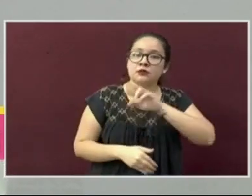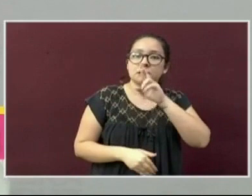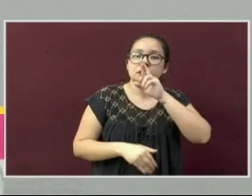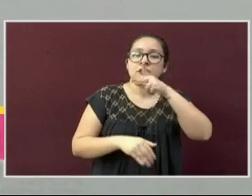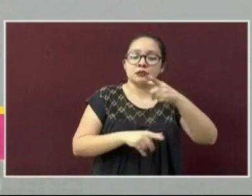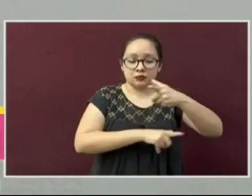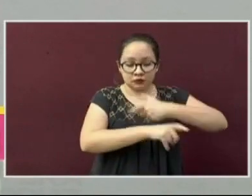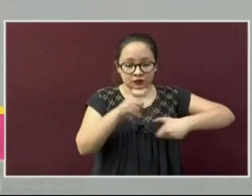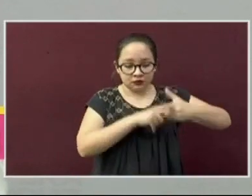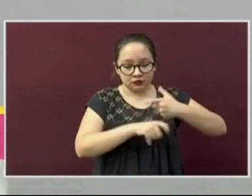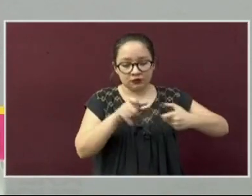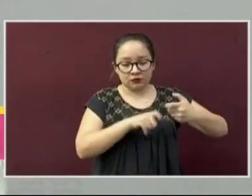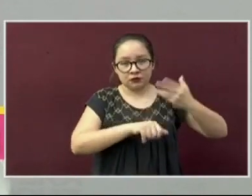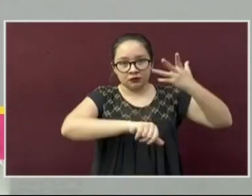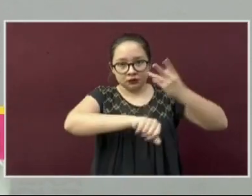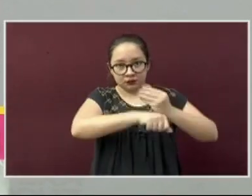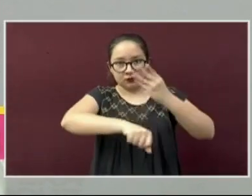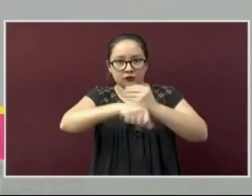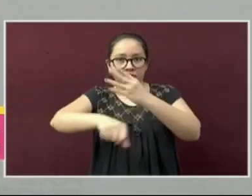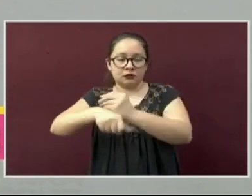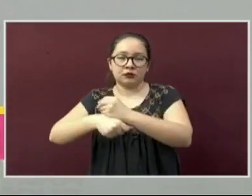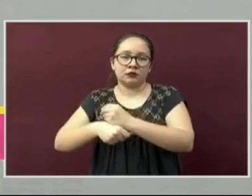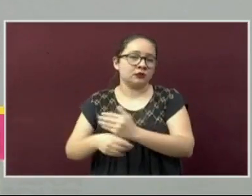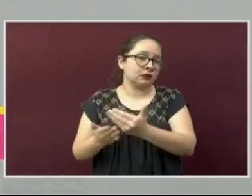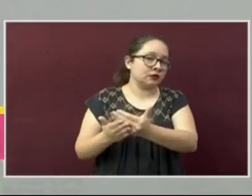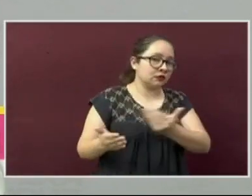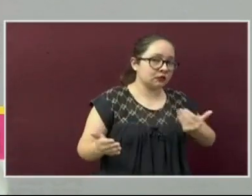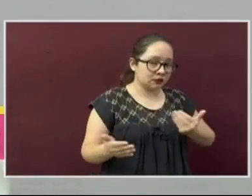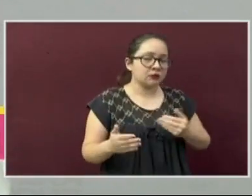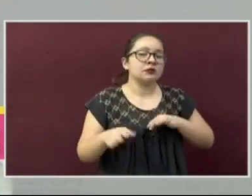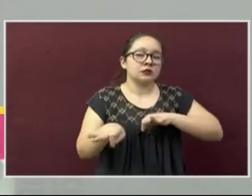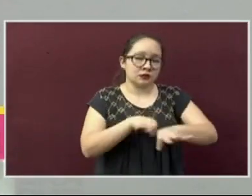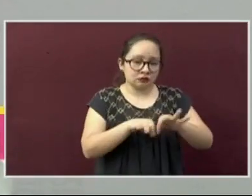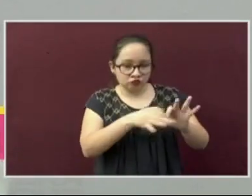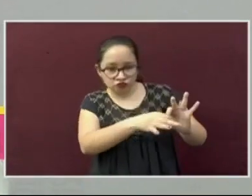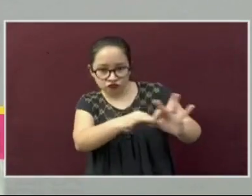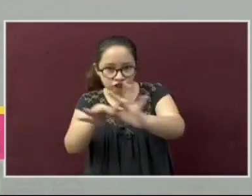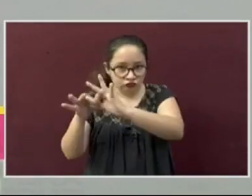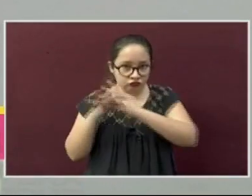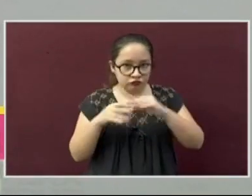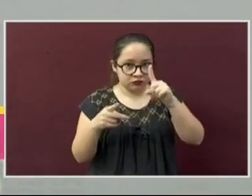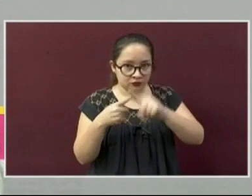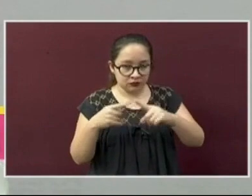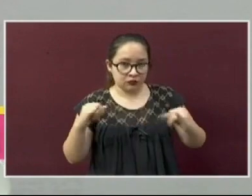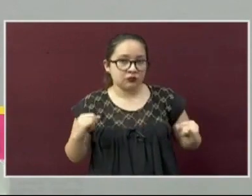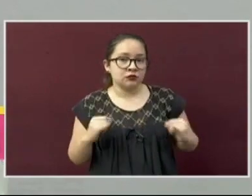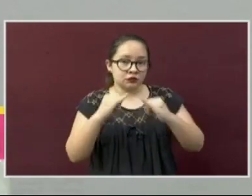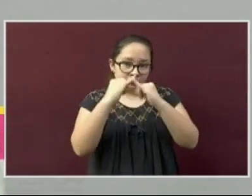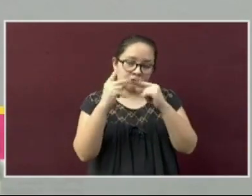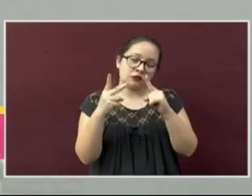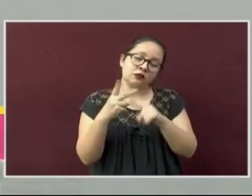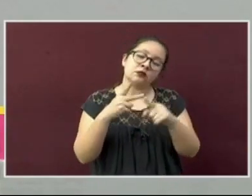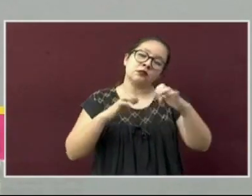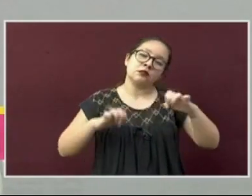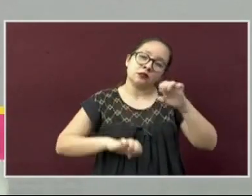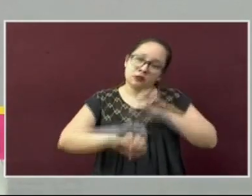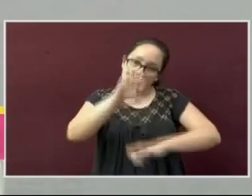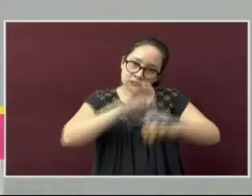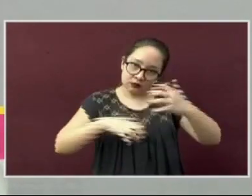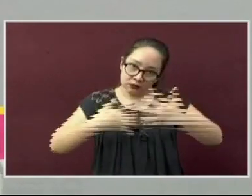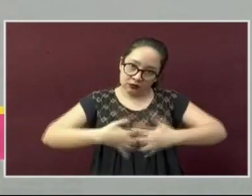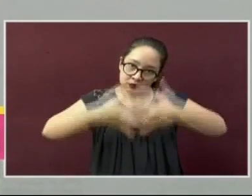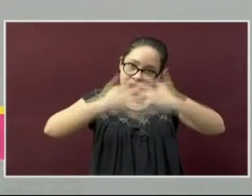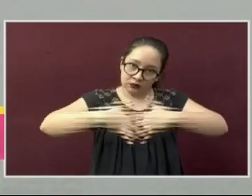economía, resultado de un trabajo coordinado entre el sector institucional, empresarial y